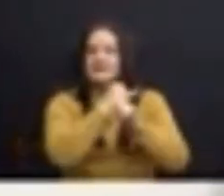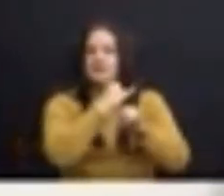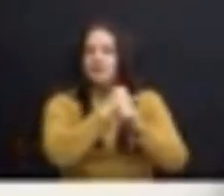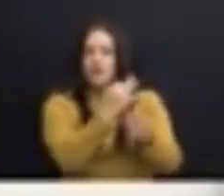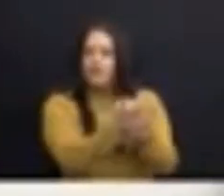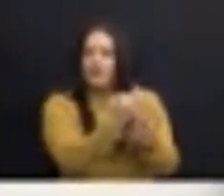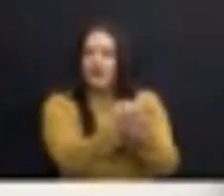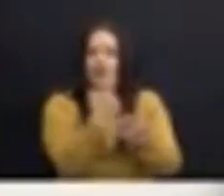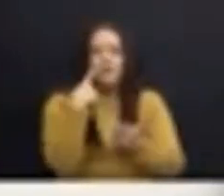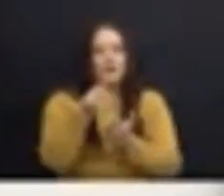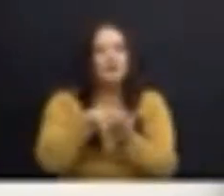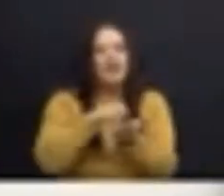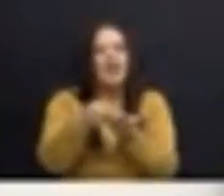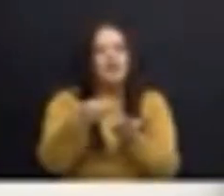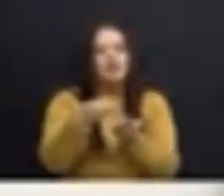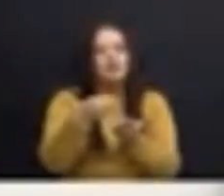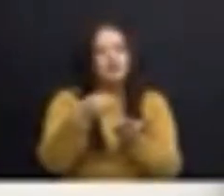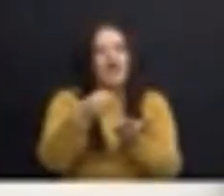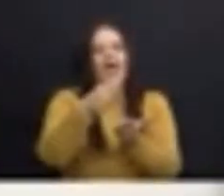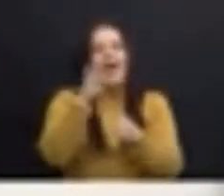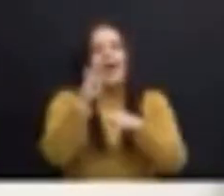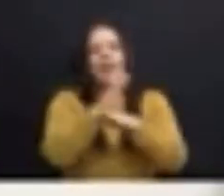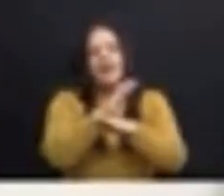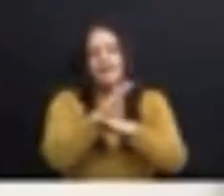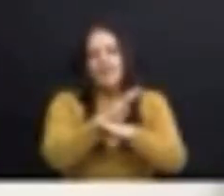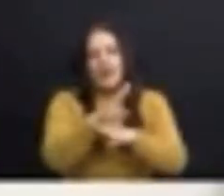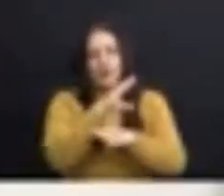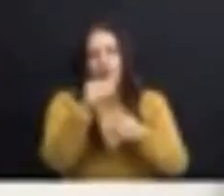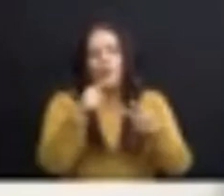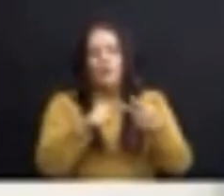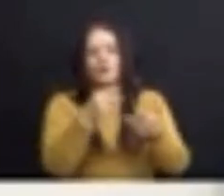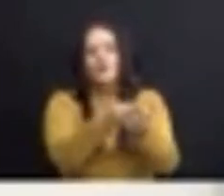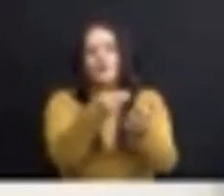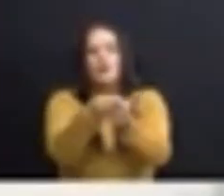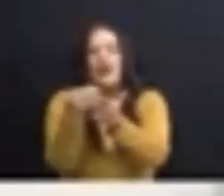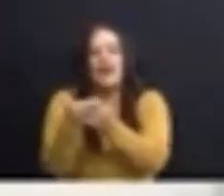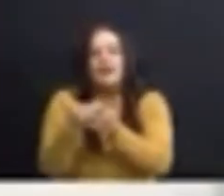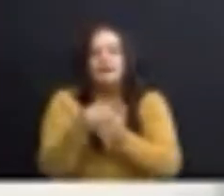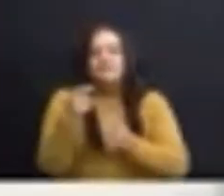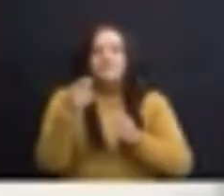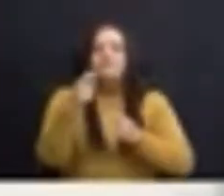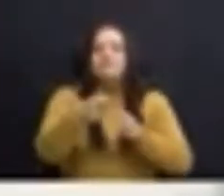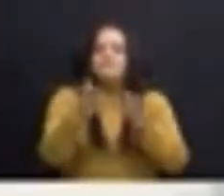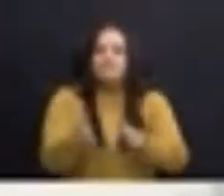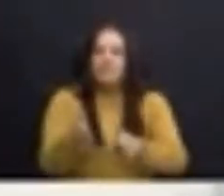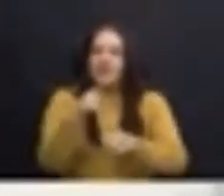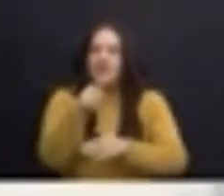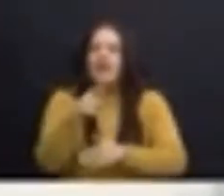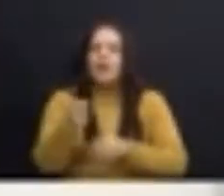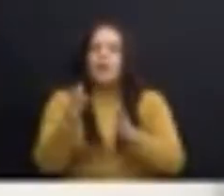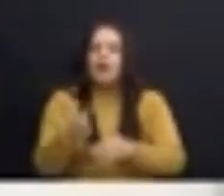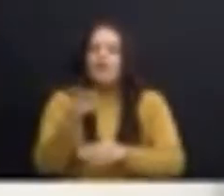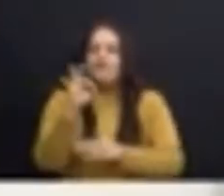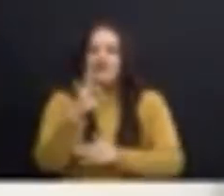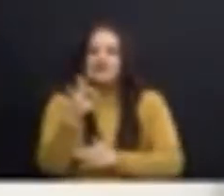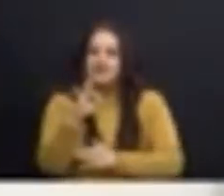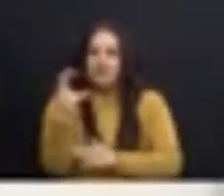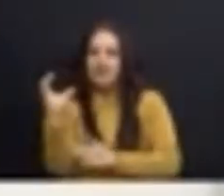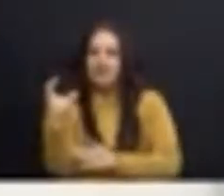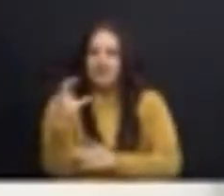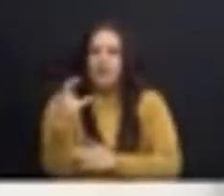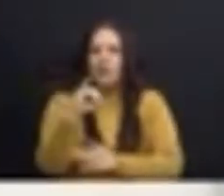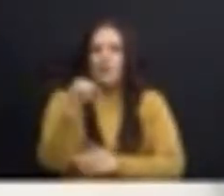y los honorarios de tres firmas legales, así como los honorarios de los abogados penalistas Francisco Castillo y Juan Diego Castro.